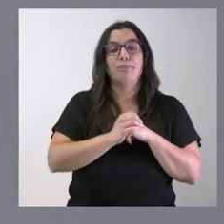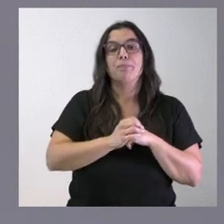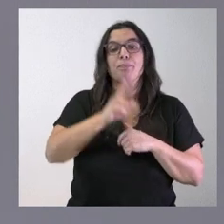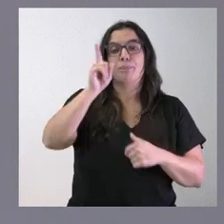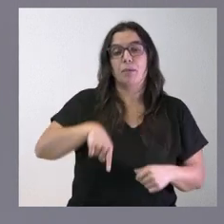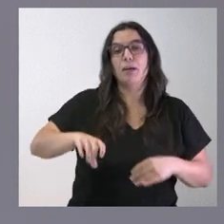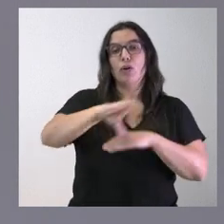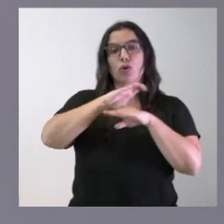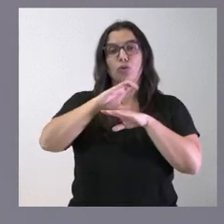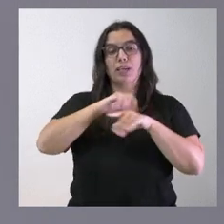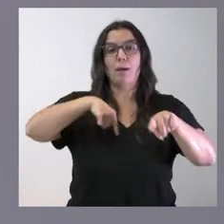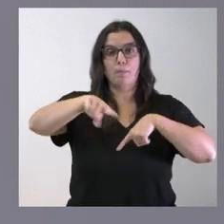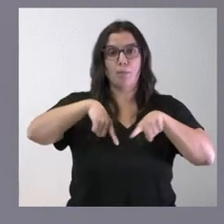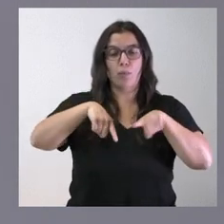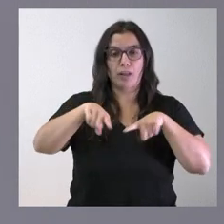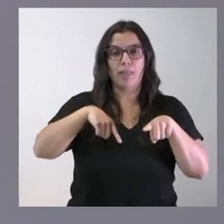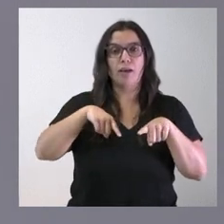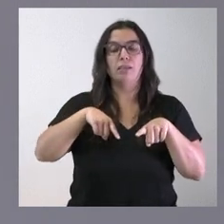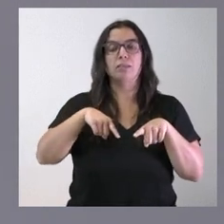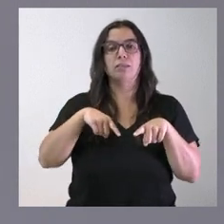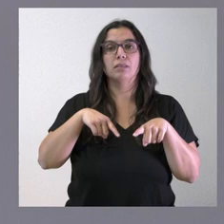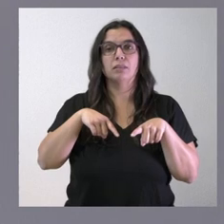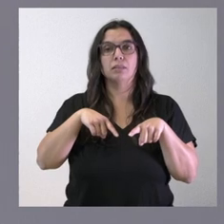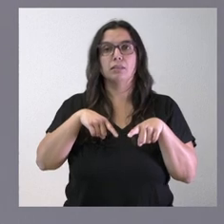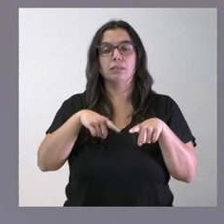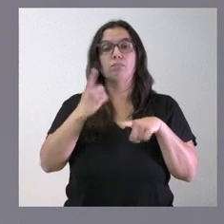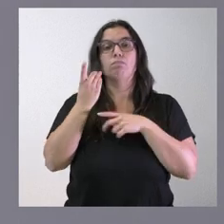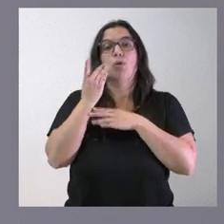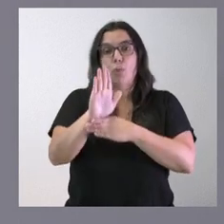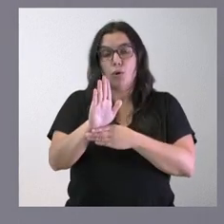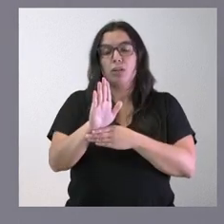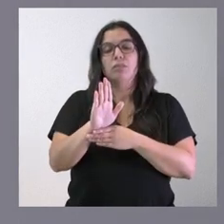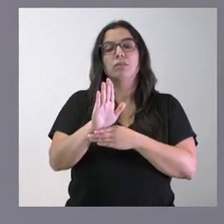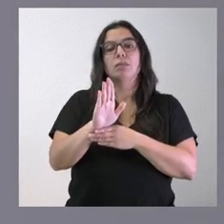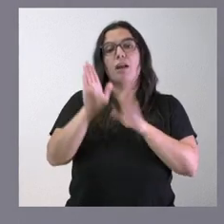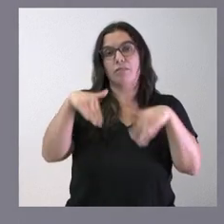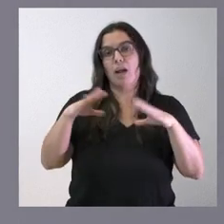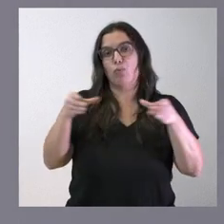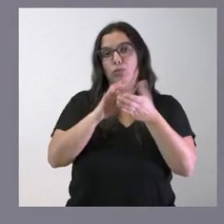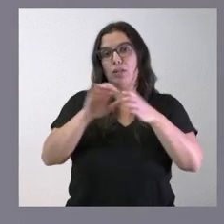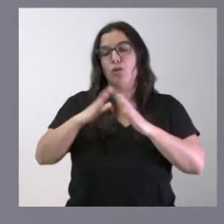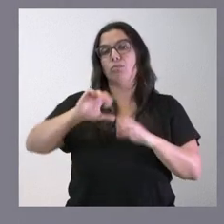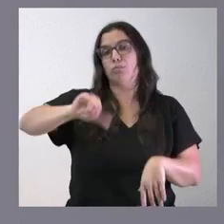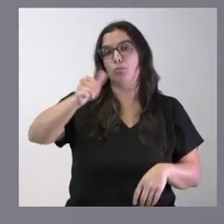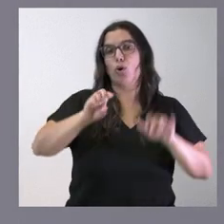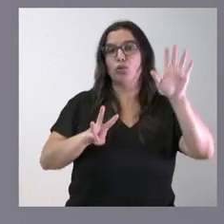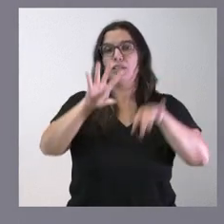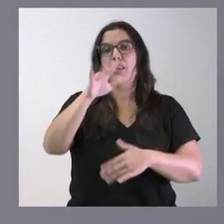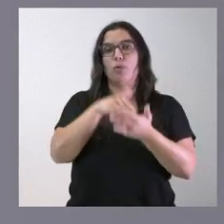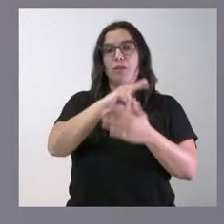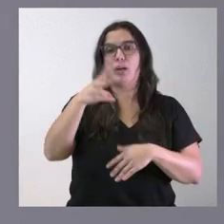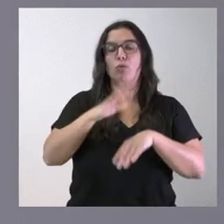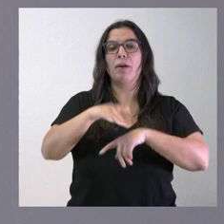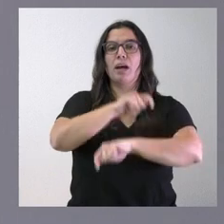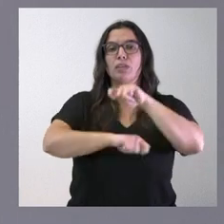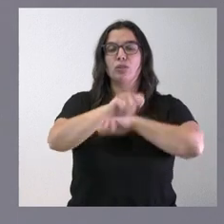Consejería de Movilidad ha propuesto y así lo ha concedido la Junta de Castilla y León para la Asociación de